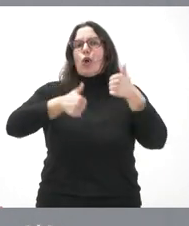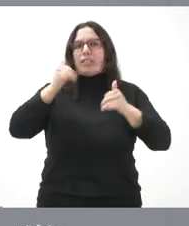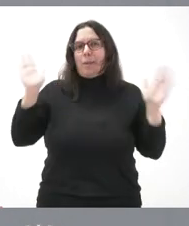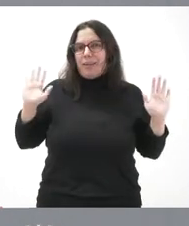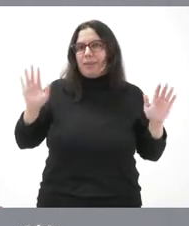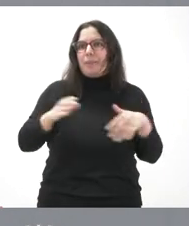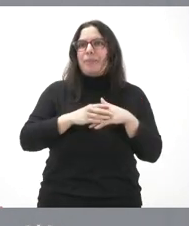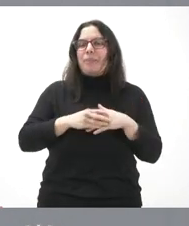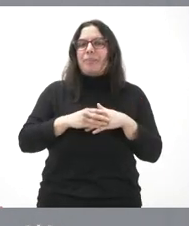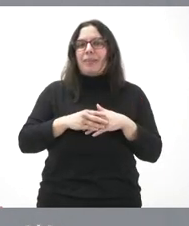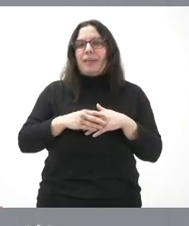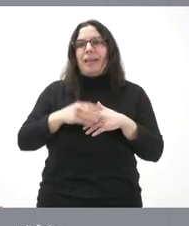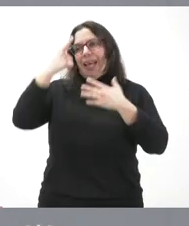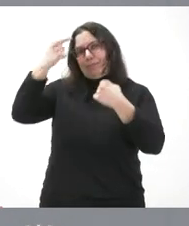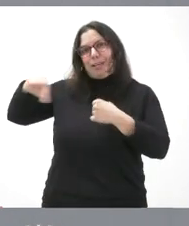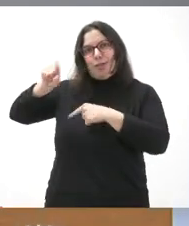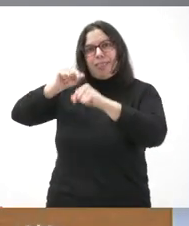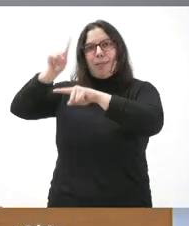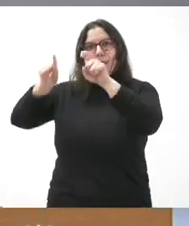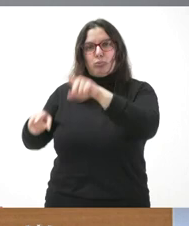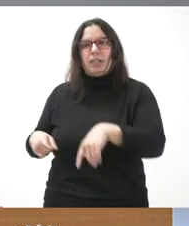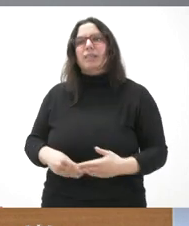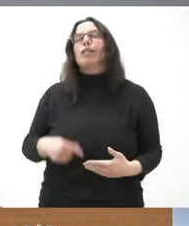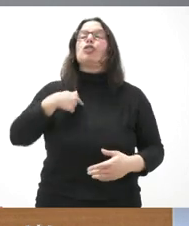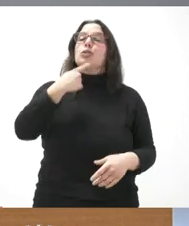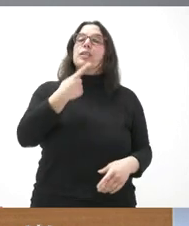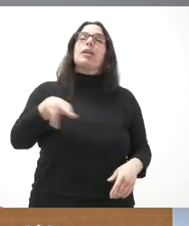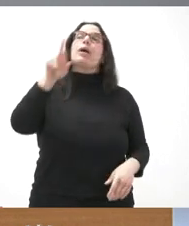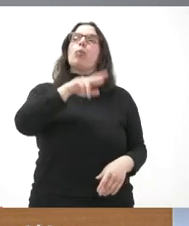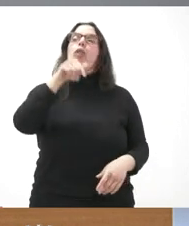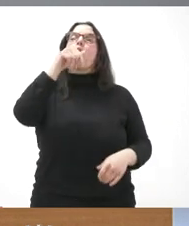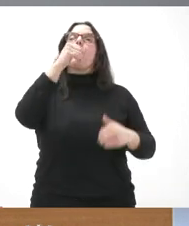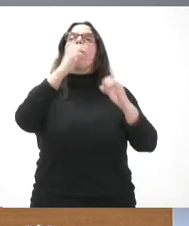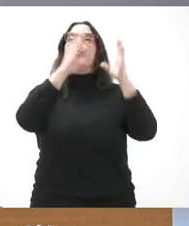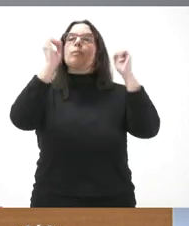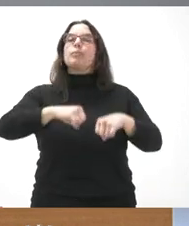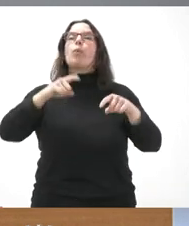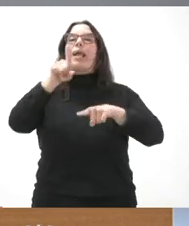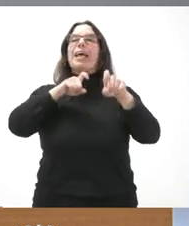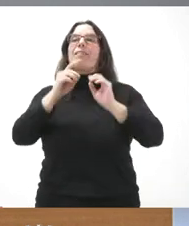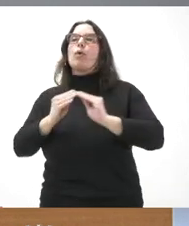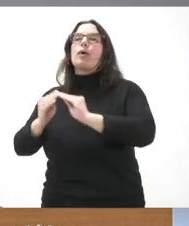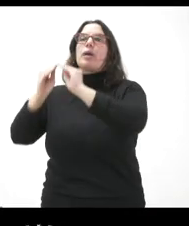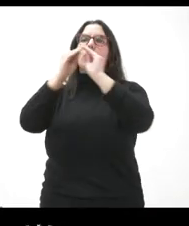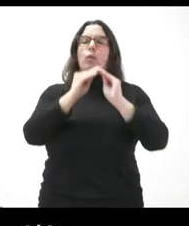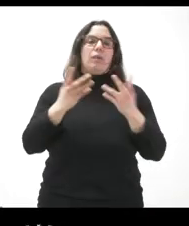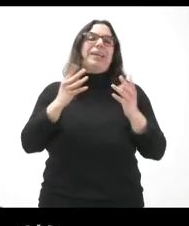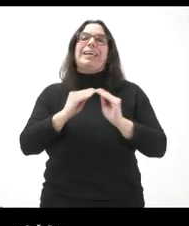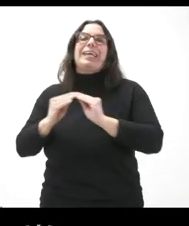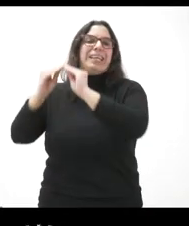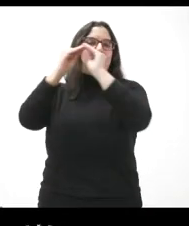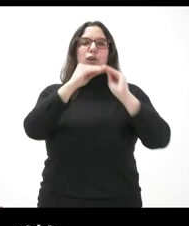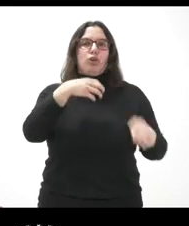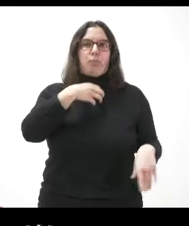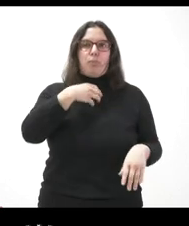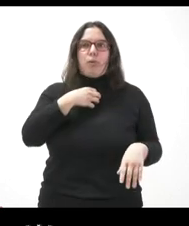referencia. Lo van a poner los expertos. Sí, creo recordar que lo que se aprobó fue la EBAU única. En este caso no va a haber una EBAU única porque va a ser una EBAU